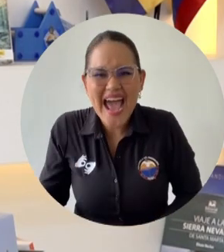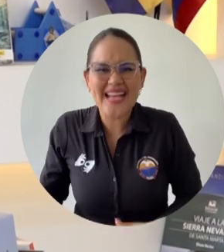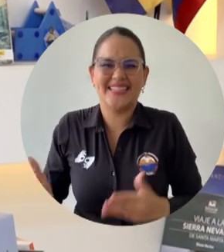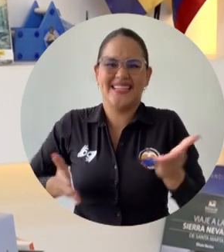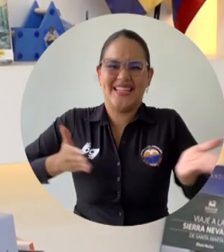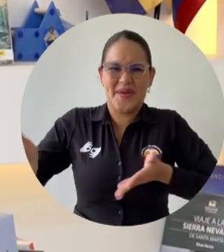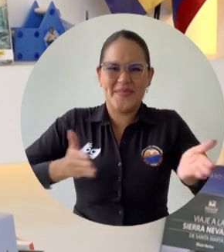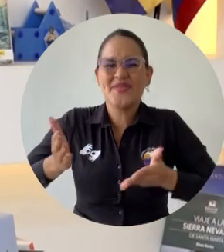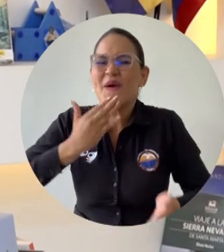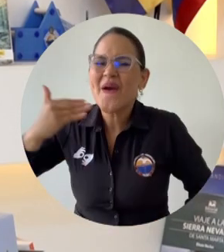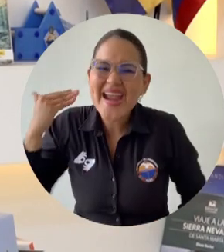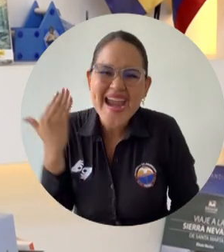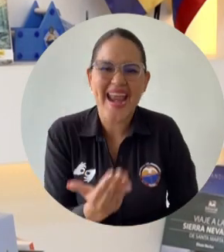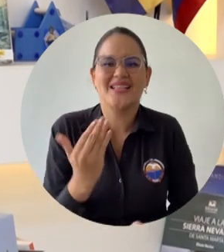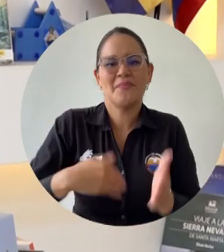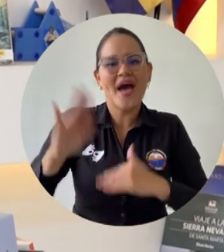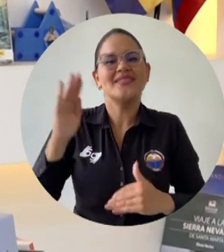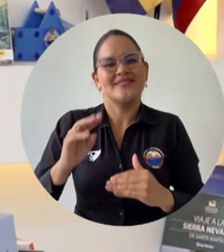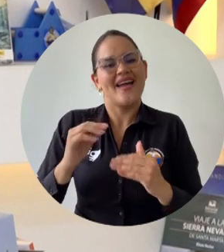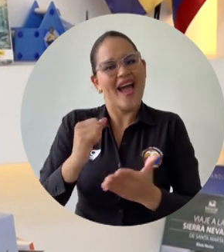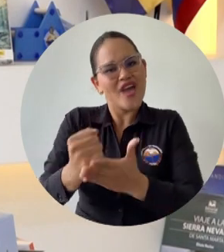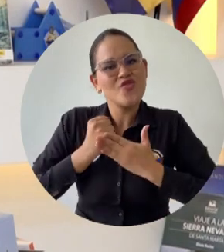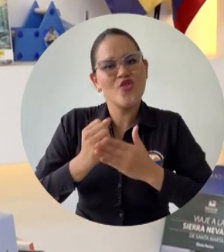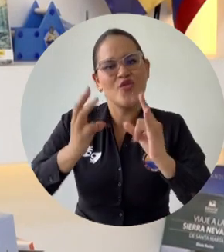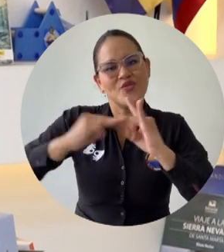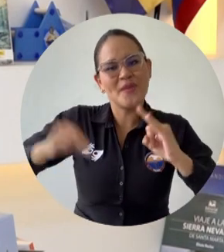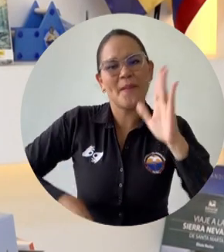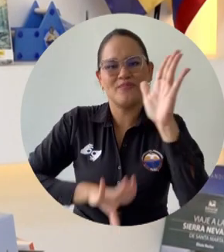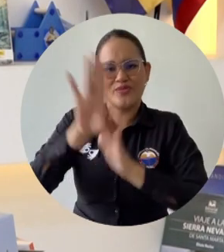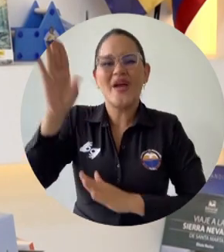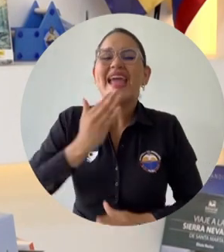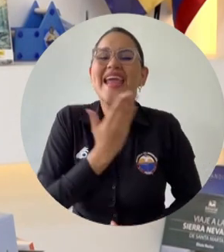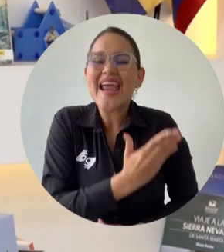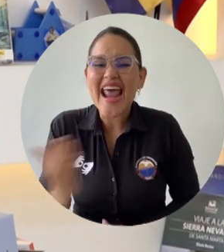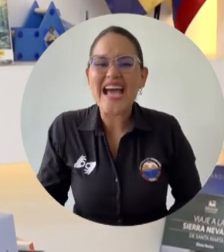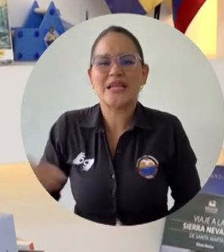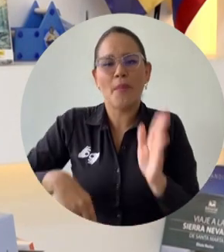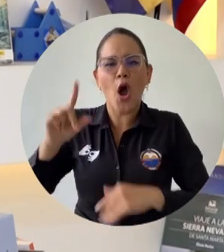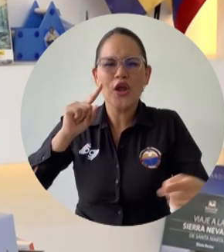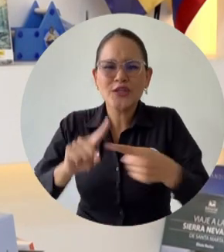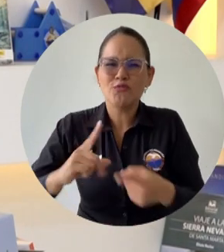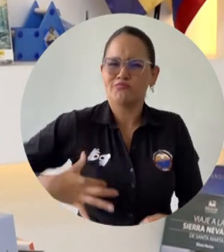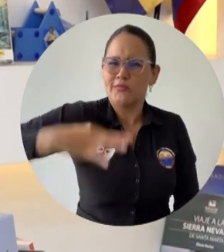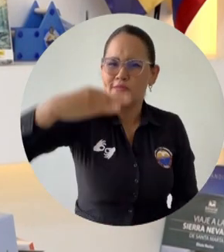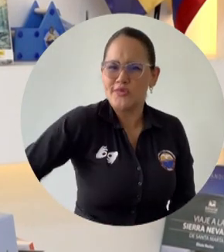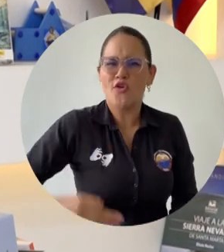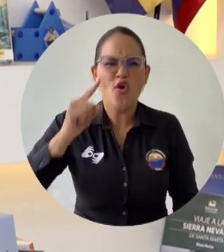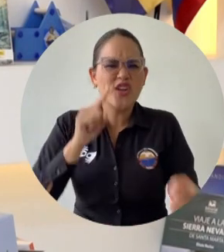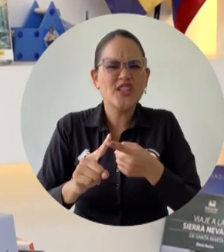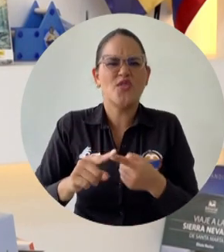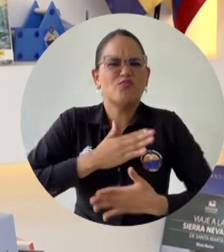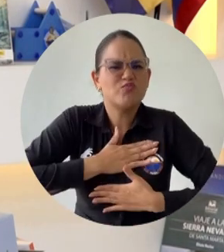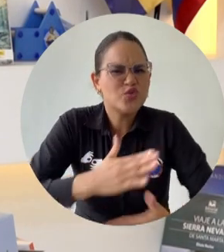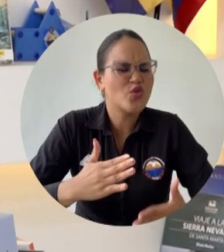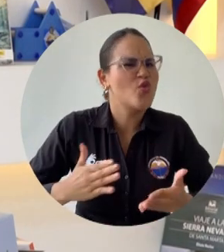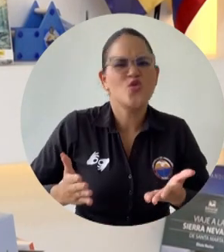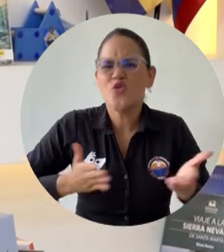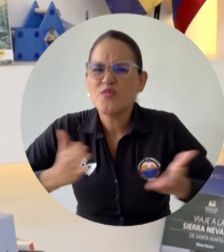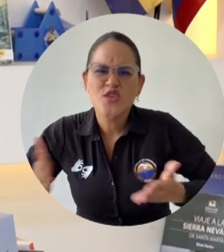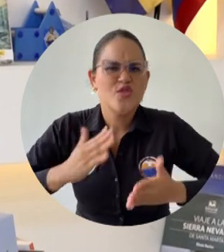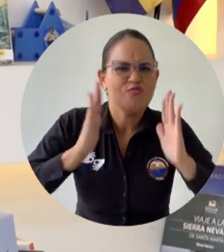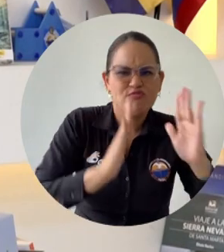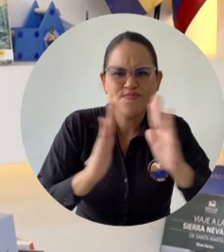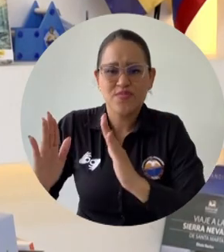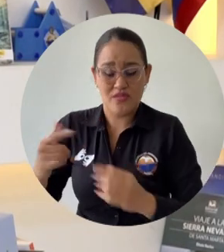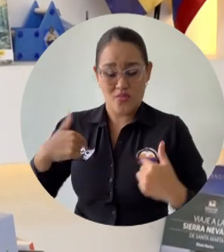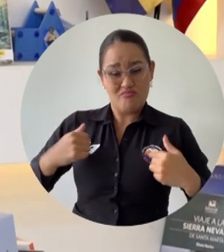lo único que tengo para decirles en este día es gracias por su servicio, gracias por ayudarnos a crecer como universidad, gracias por creer en la ética